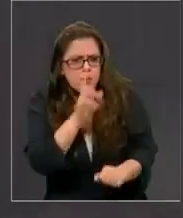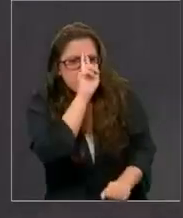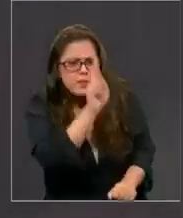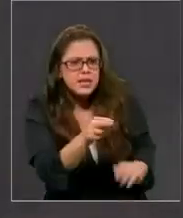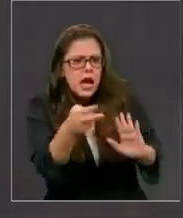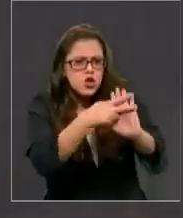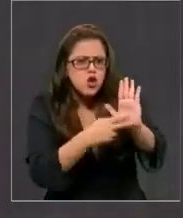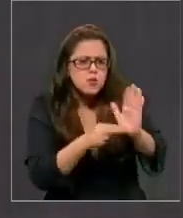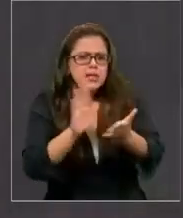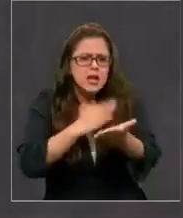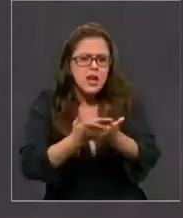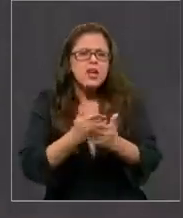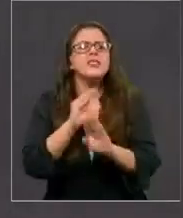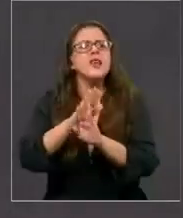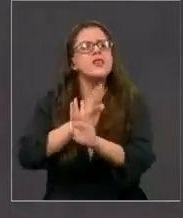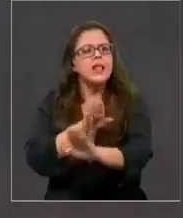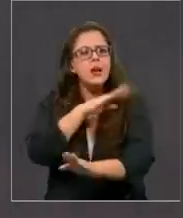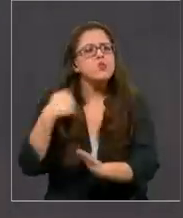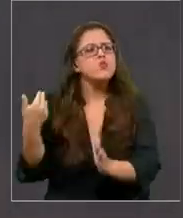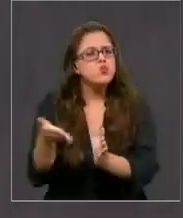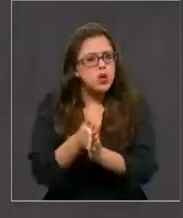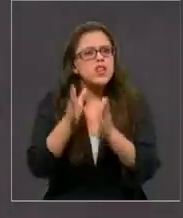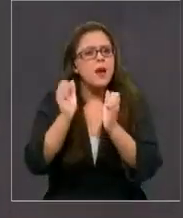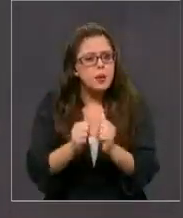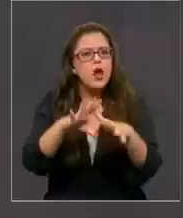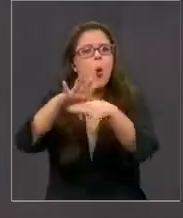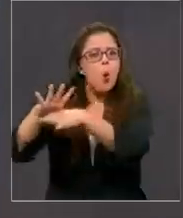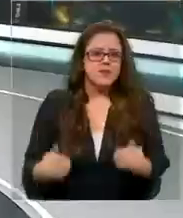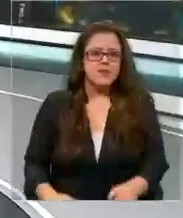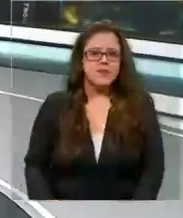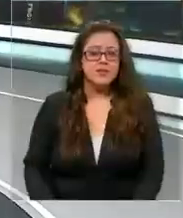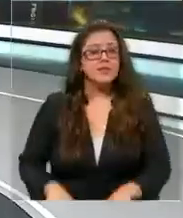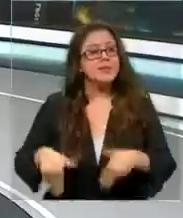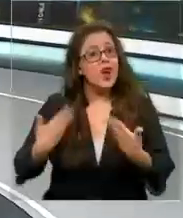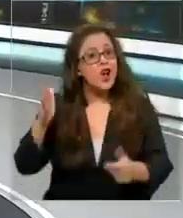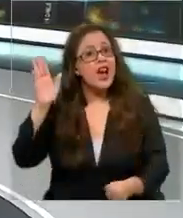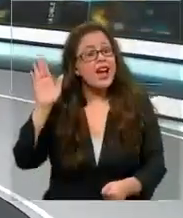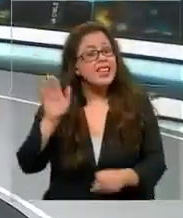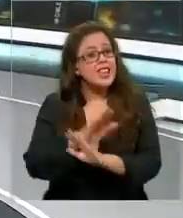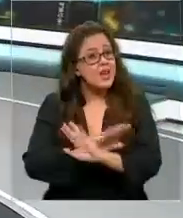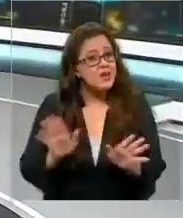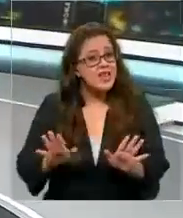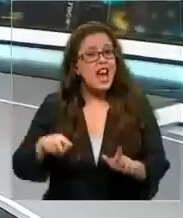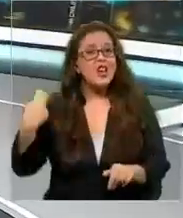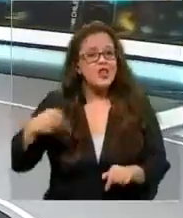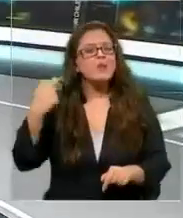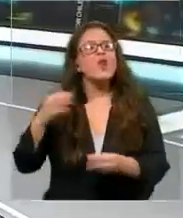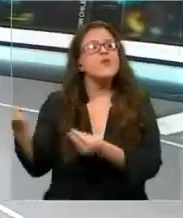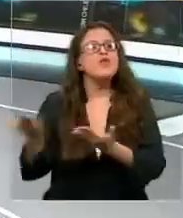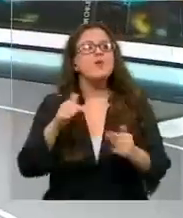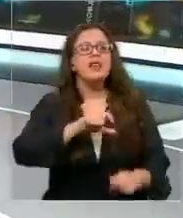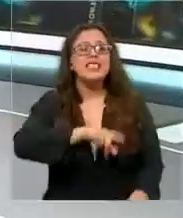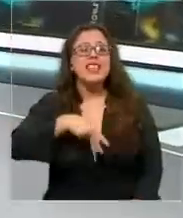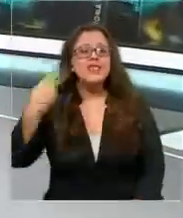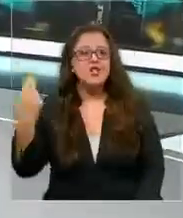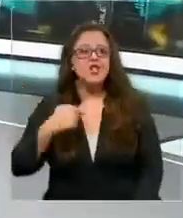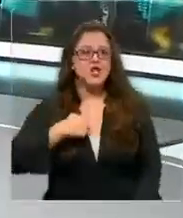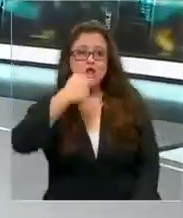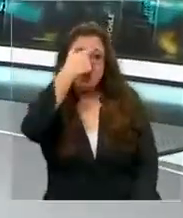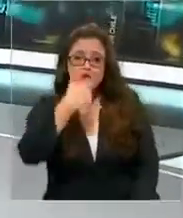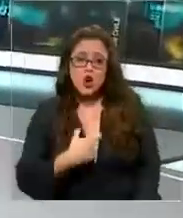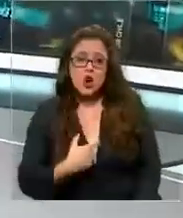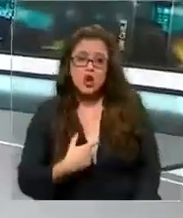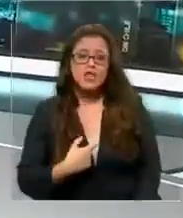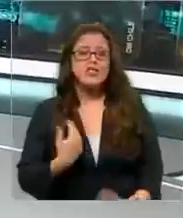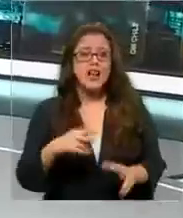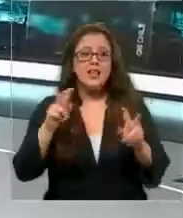solo así evitaremos más muertes y saldremos juntos de esto termino de decir las noticias pero los invitamos a seguir en Chilevisión con Yo Soy una nueva